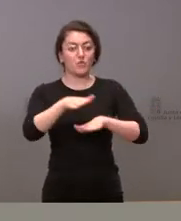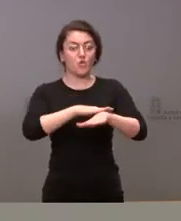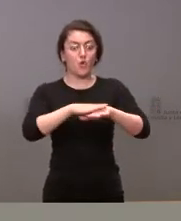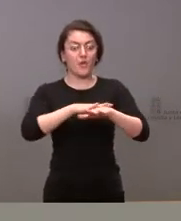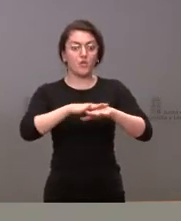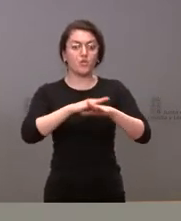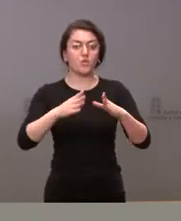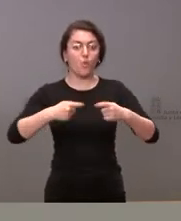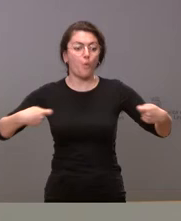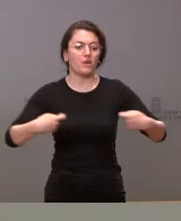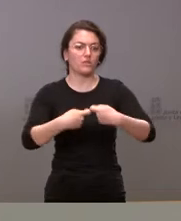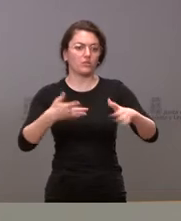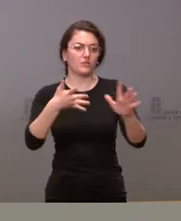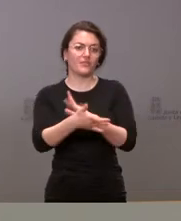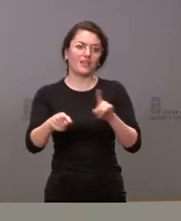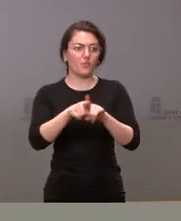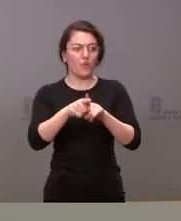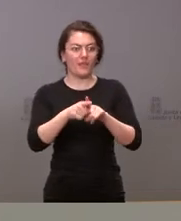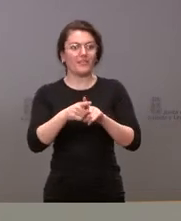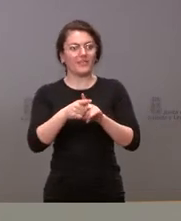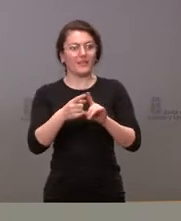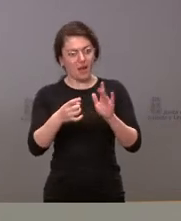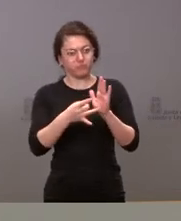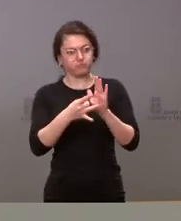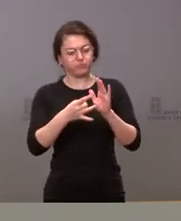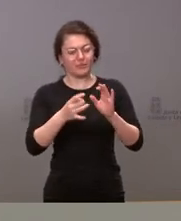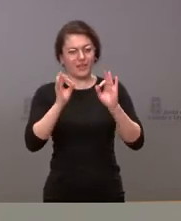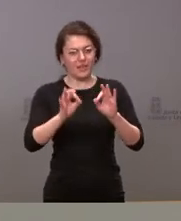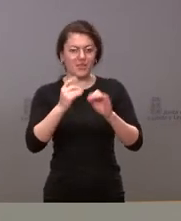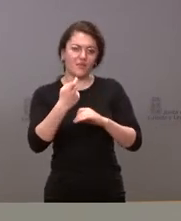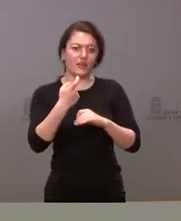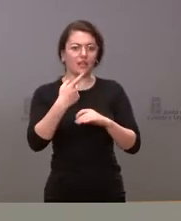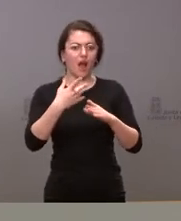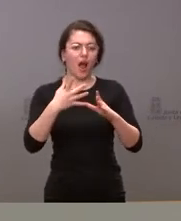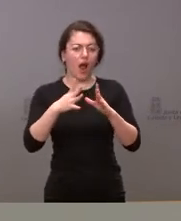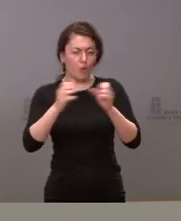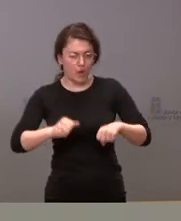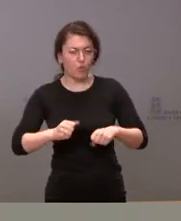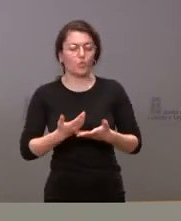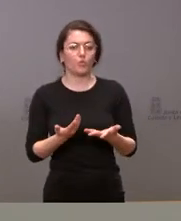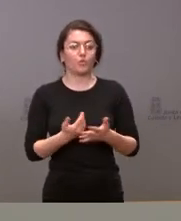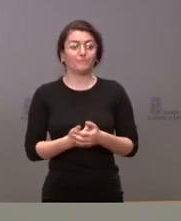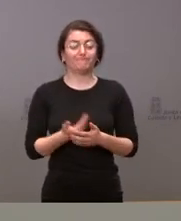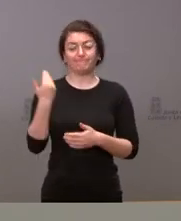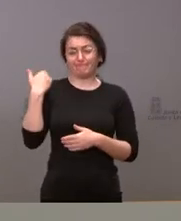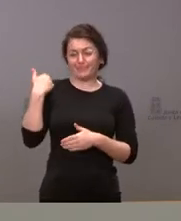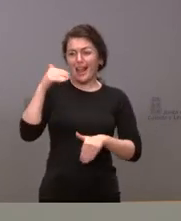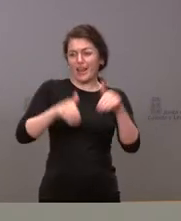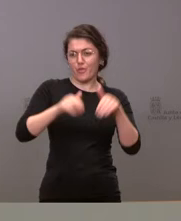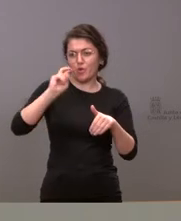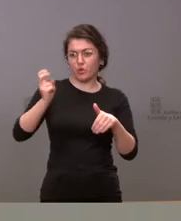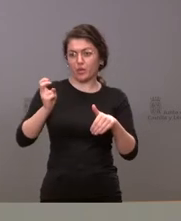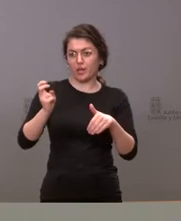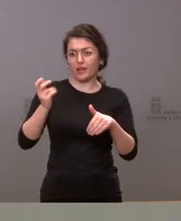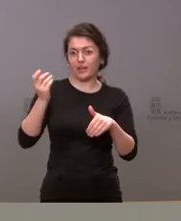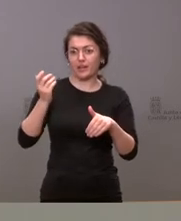el apoyo parlamentario. Claro, muchas veces en otras elecciones se está hablando desde el momento en el que se celebran las